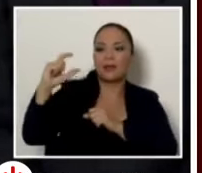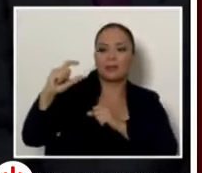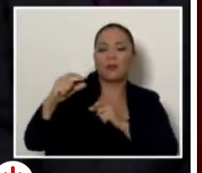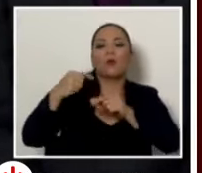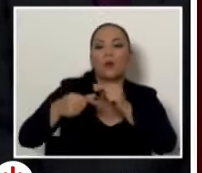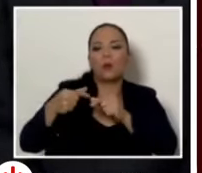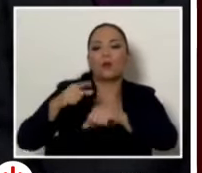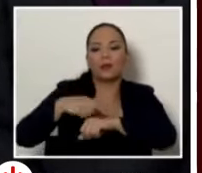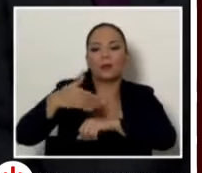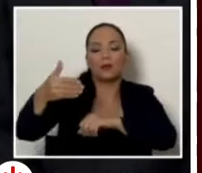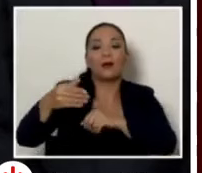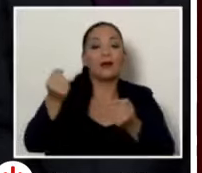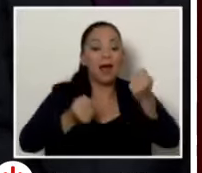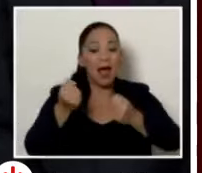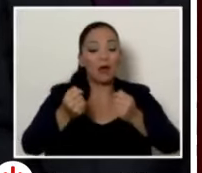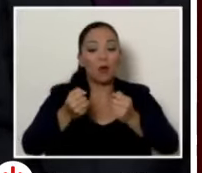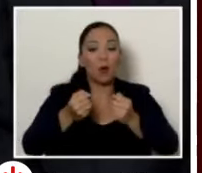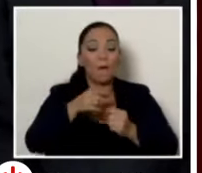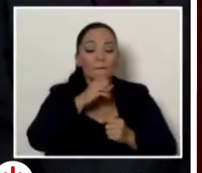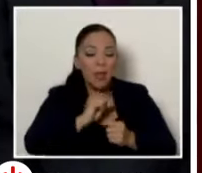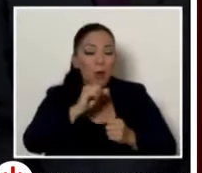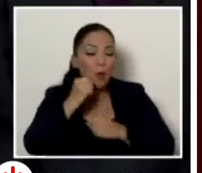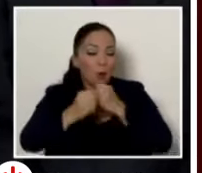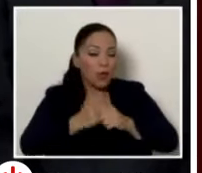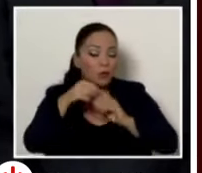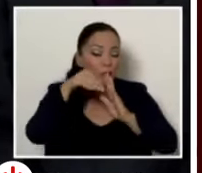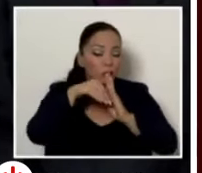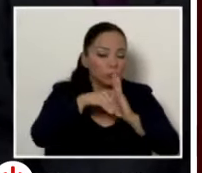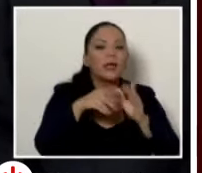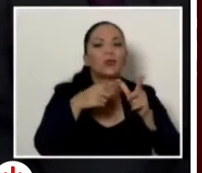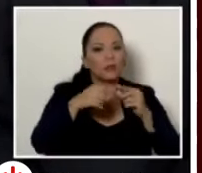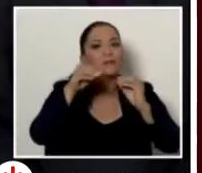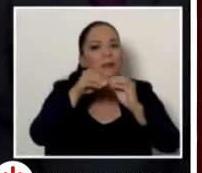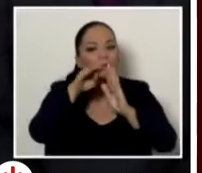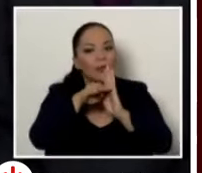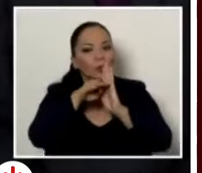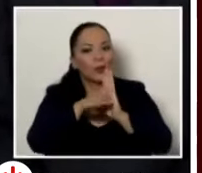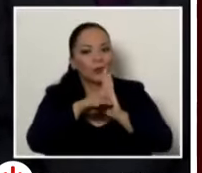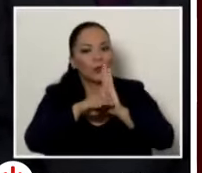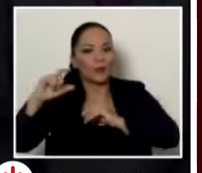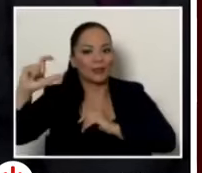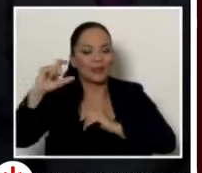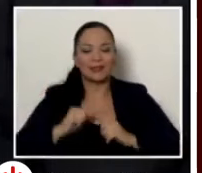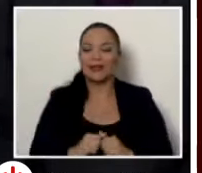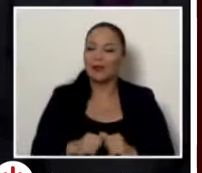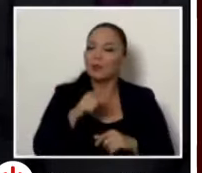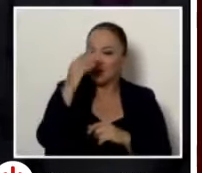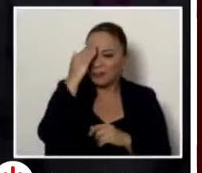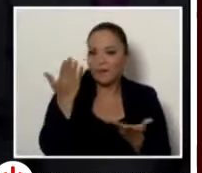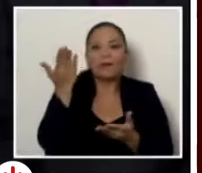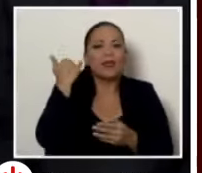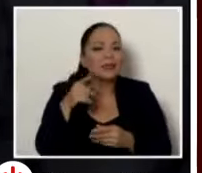conforme va envejeciendo el vehículo. Y ese es un punto importante, porque hoy una de las dificultades más grandes de la gente era poder saber